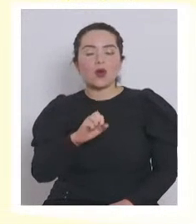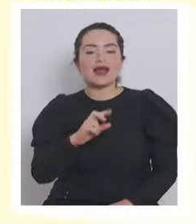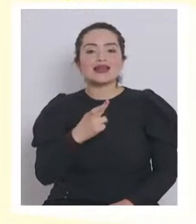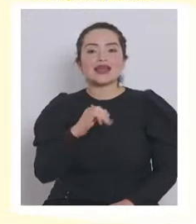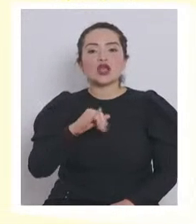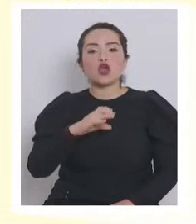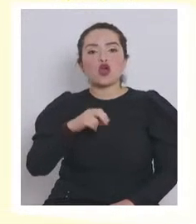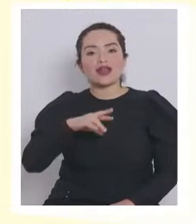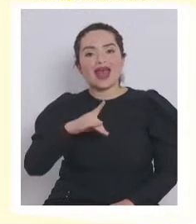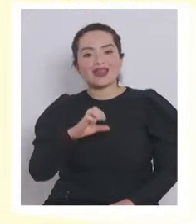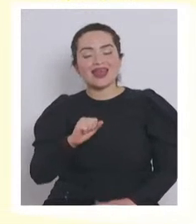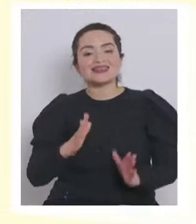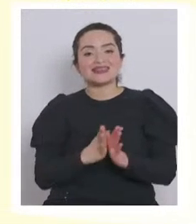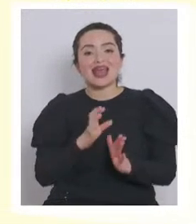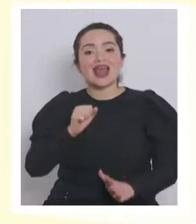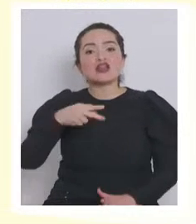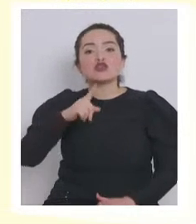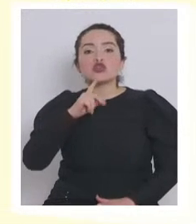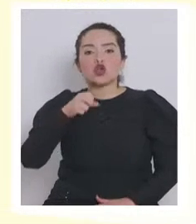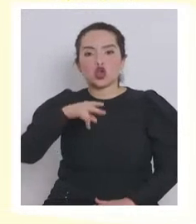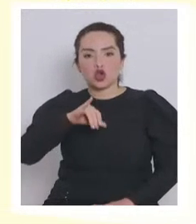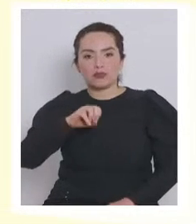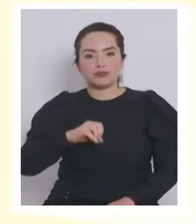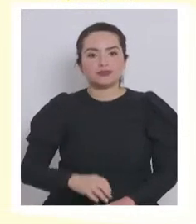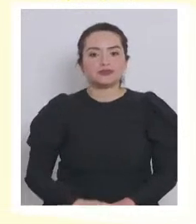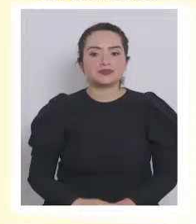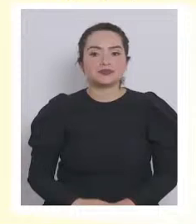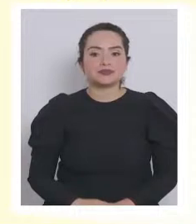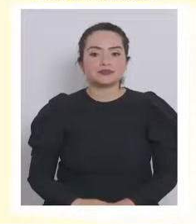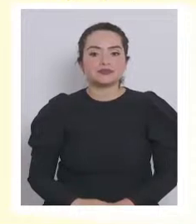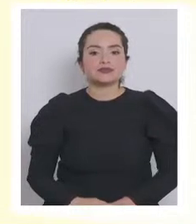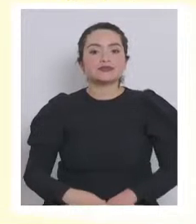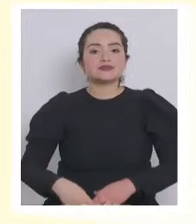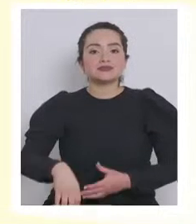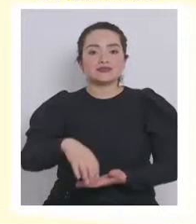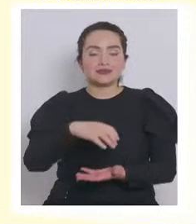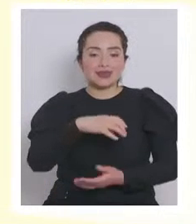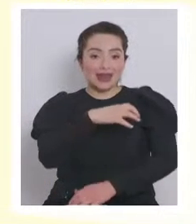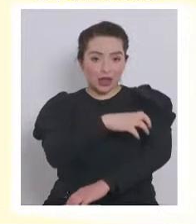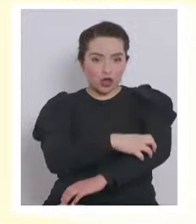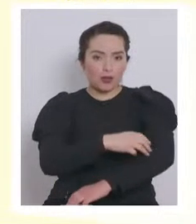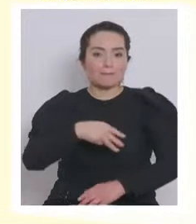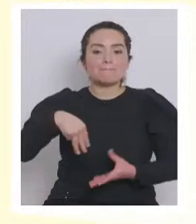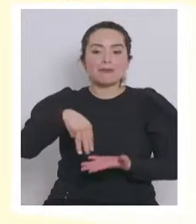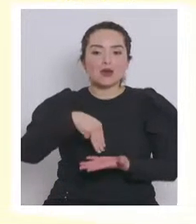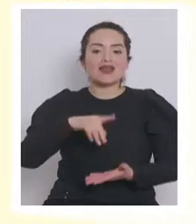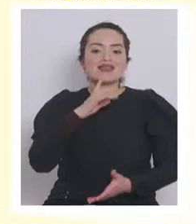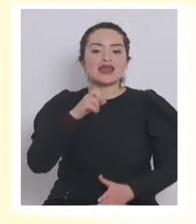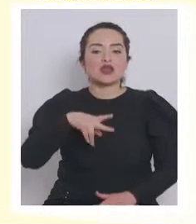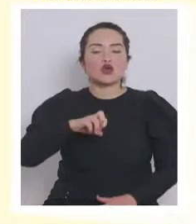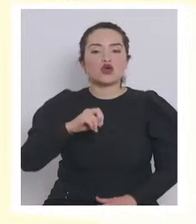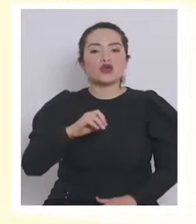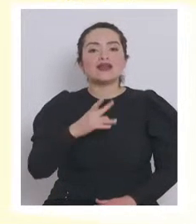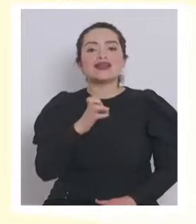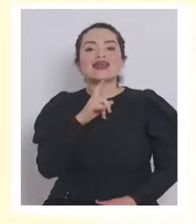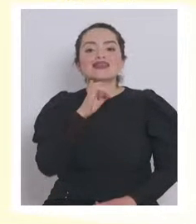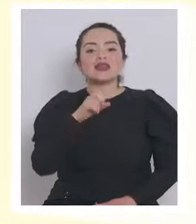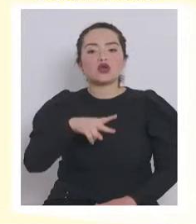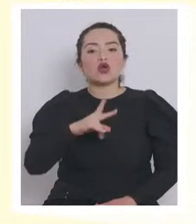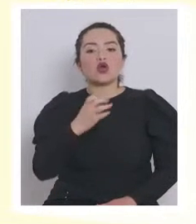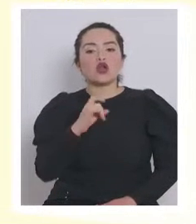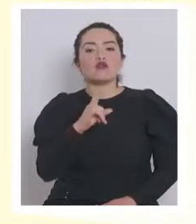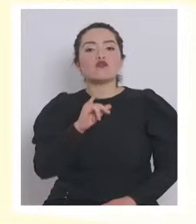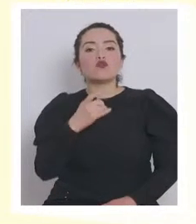Rinconada y San Antonio. En la región de Maule, Teno, Retiro, Colbún,